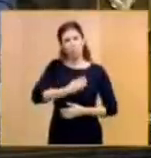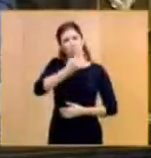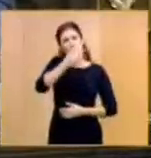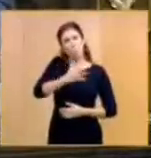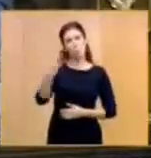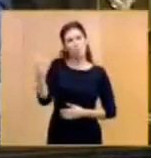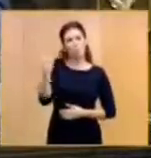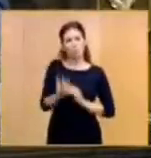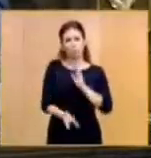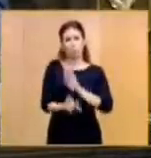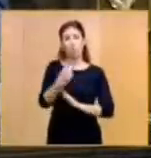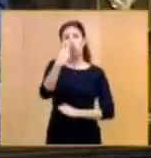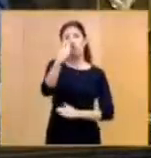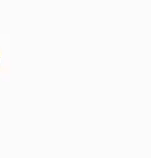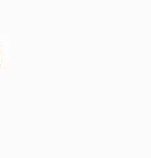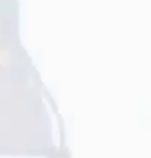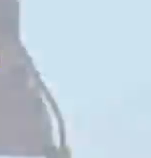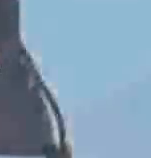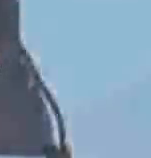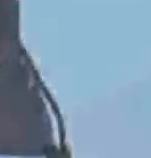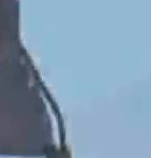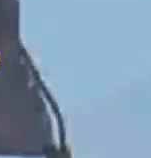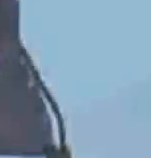2 millones de empleos.